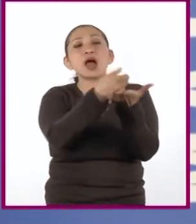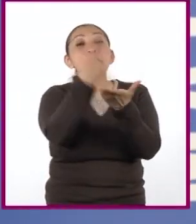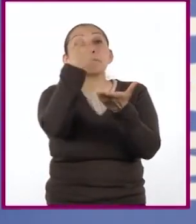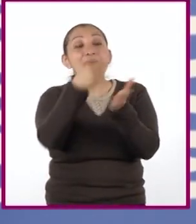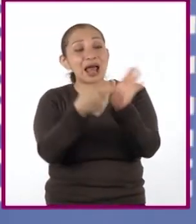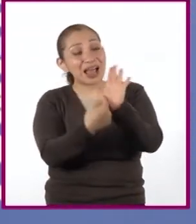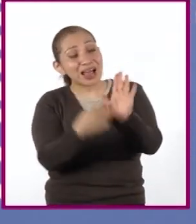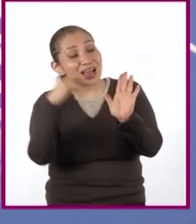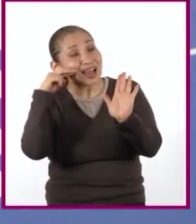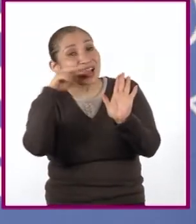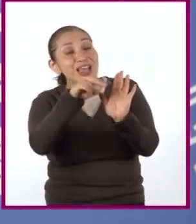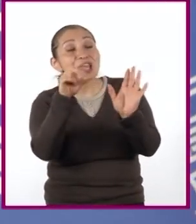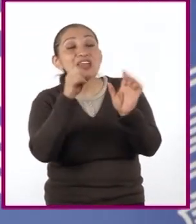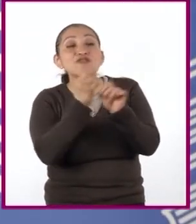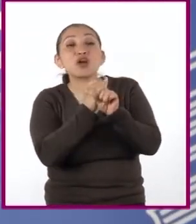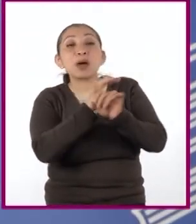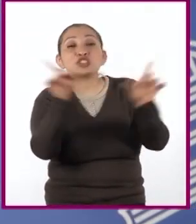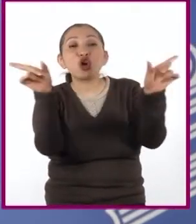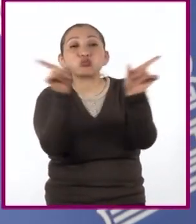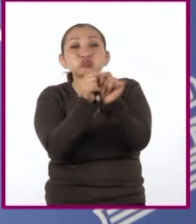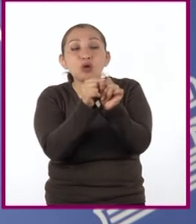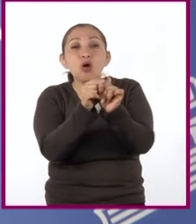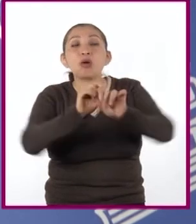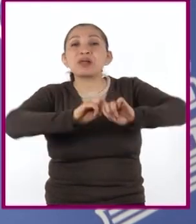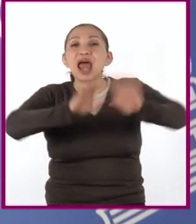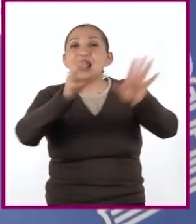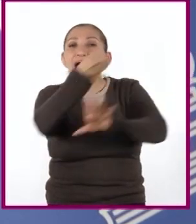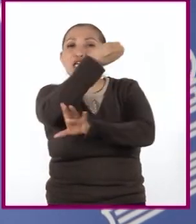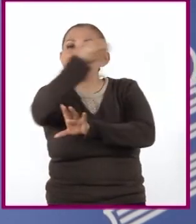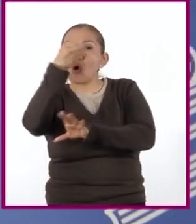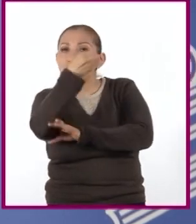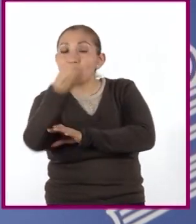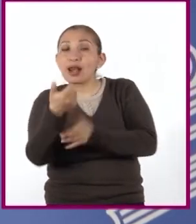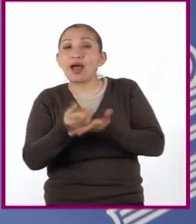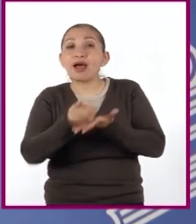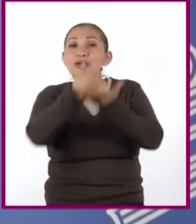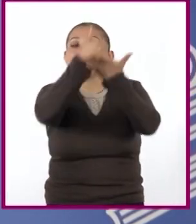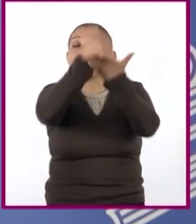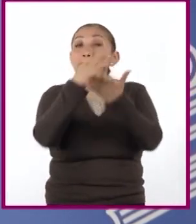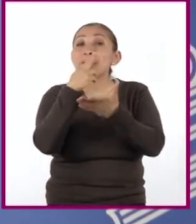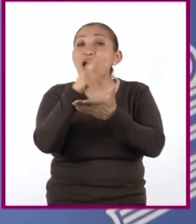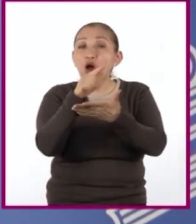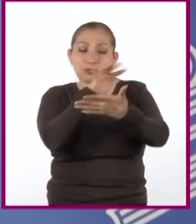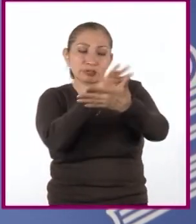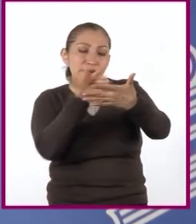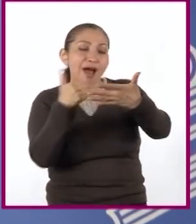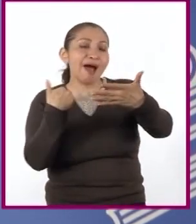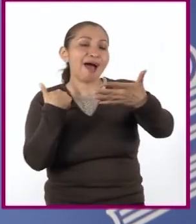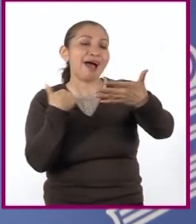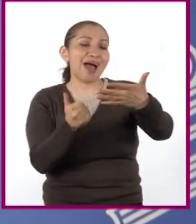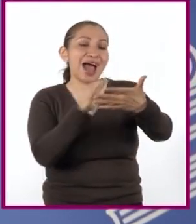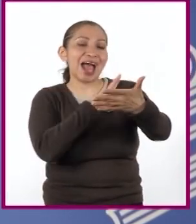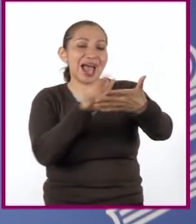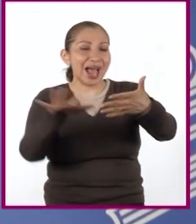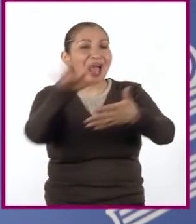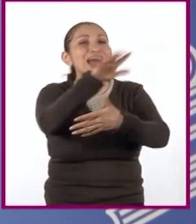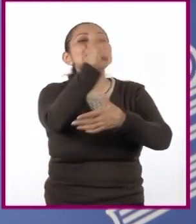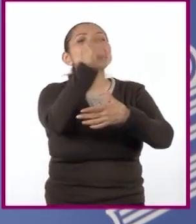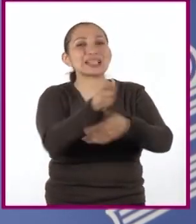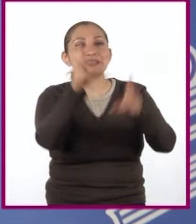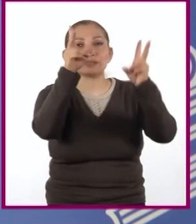datos sintetizados en forma ordenada y clara. Esto facilitará su lectura y la comprensión general del texto.